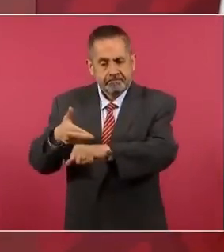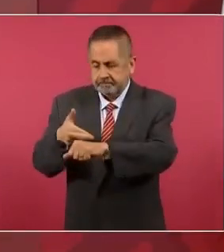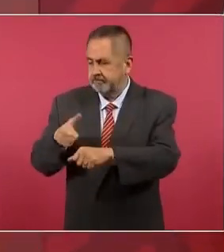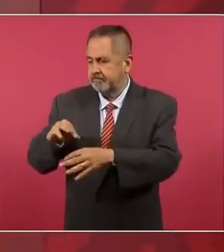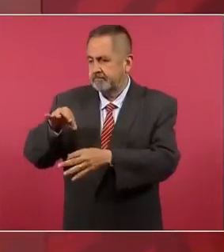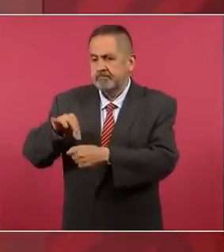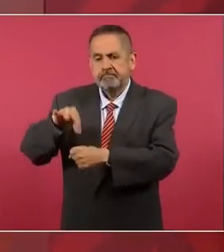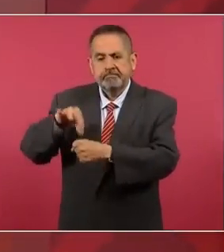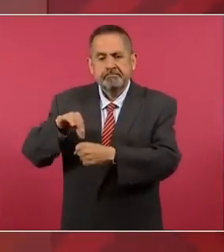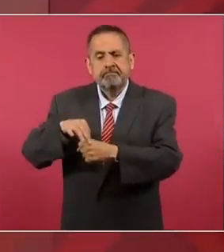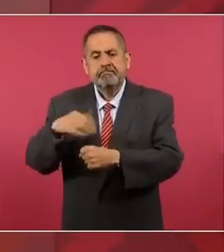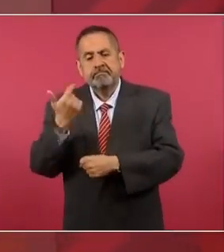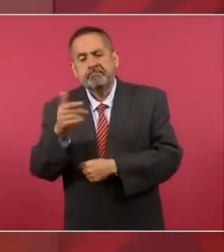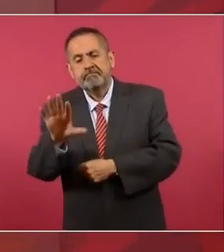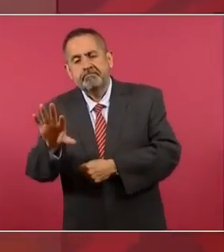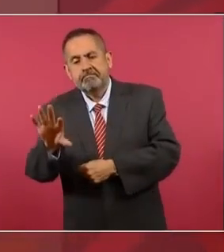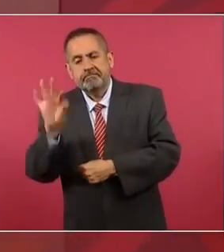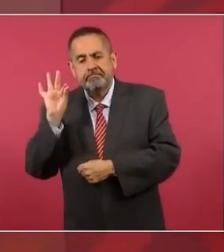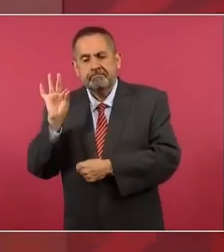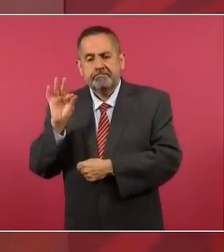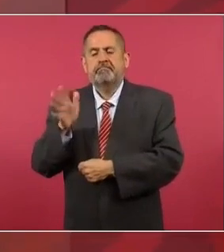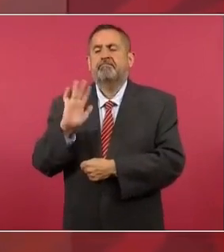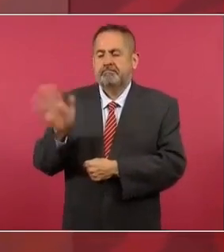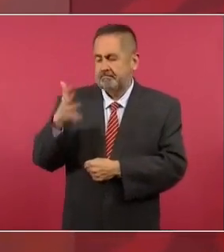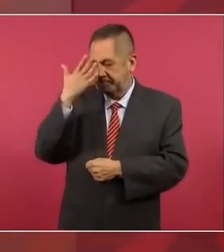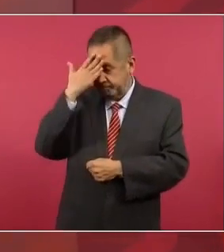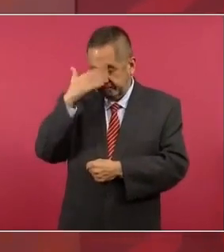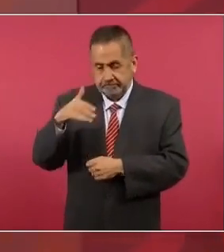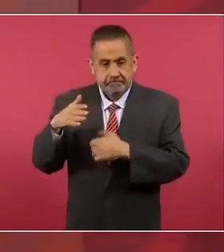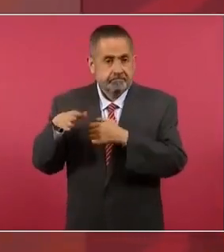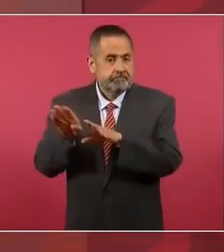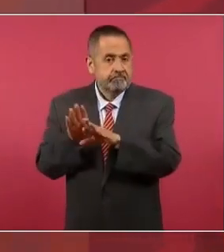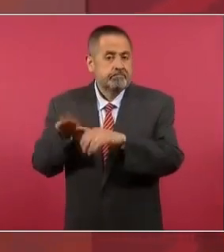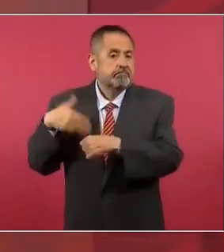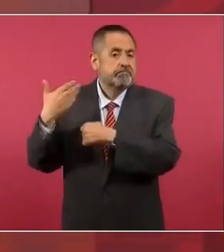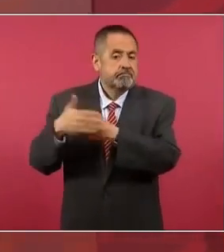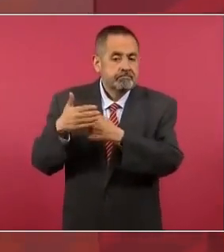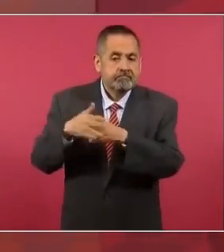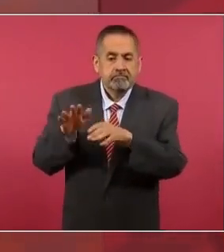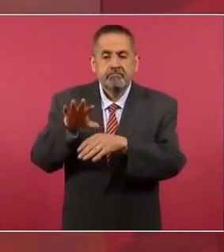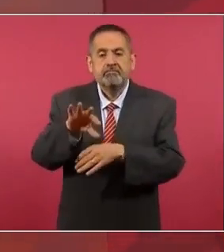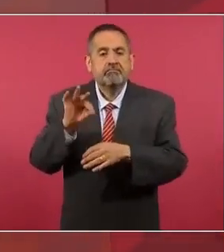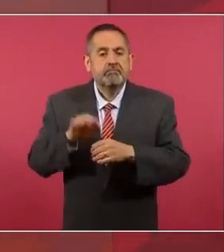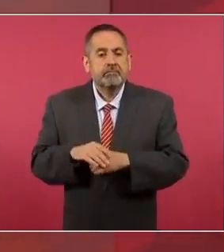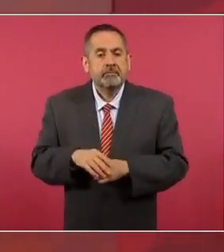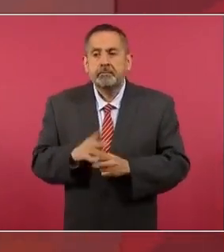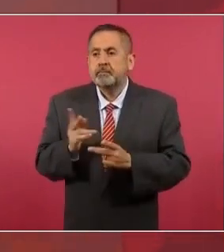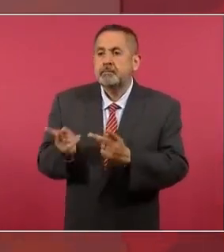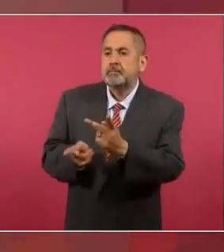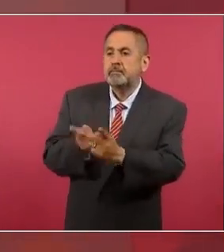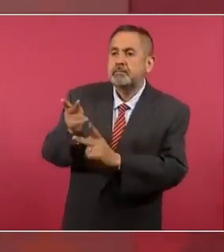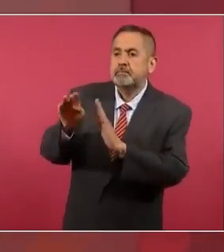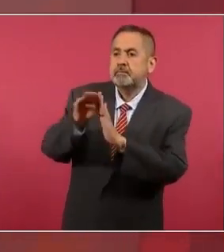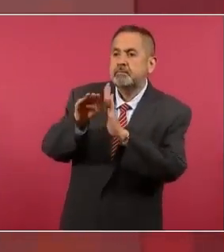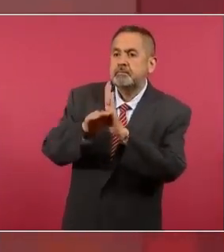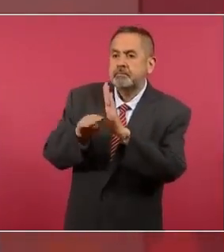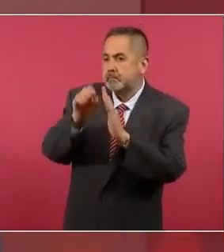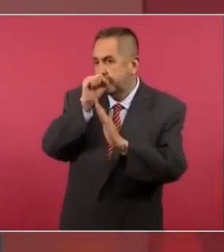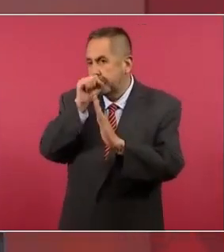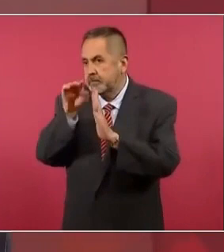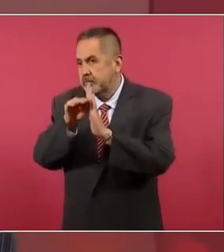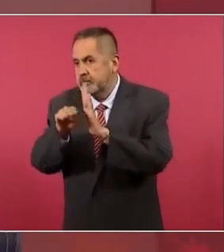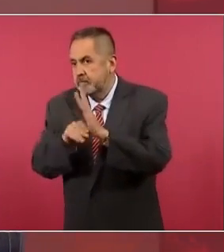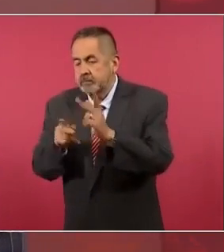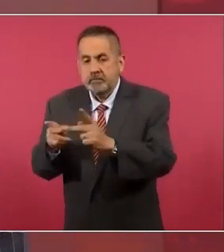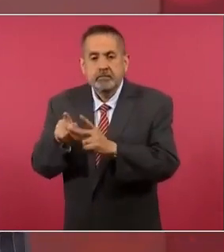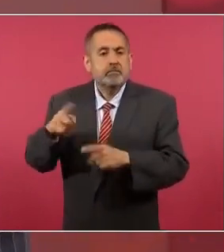elegir, que va a ser una encuesta y la